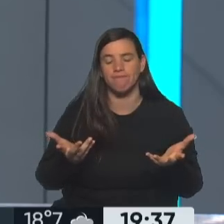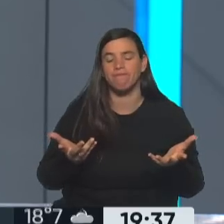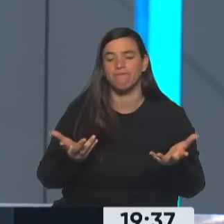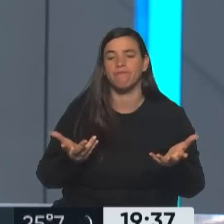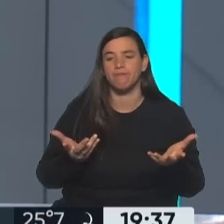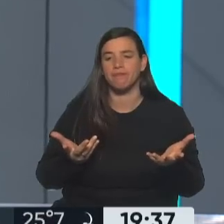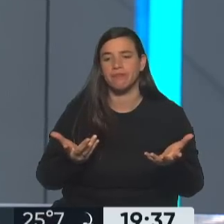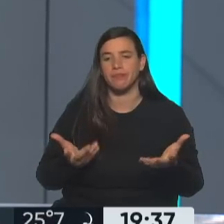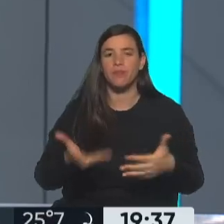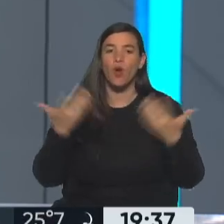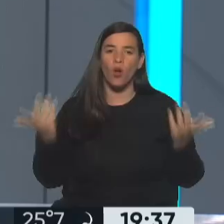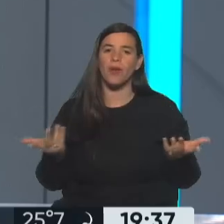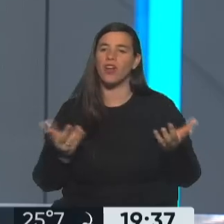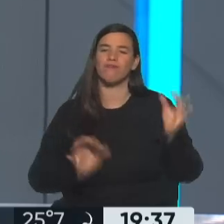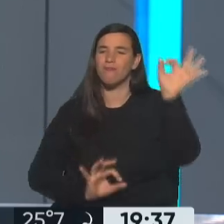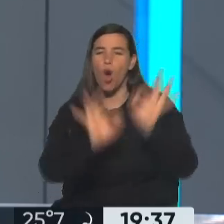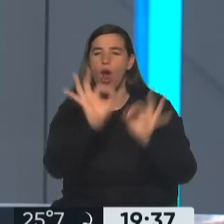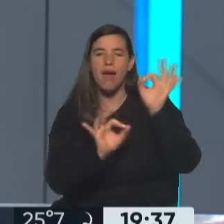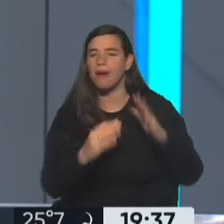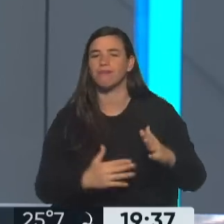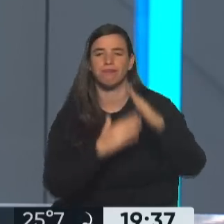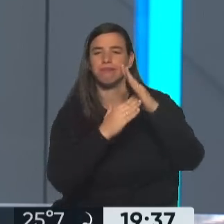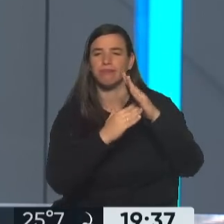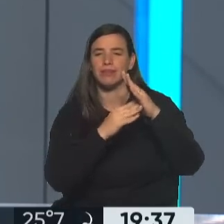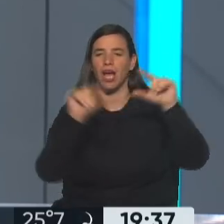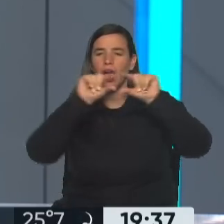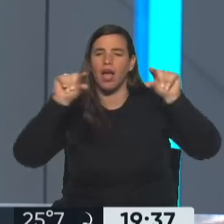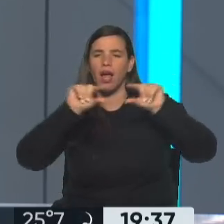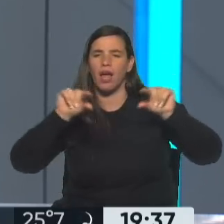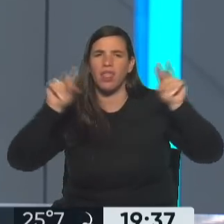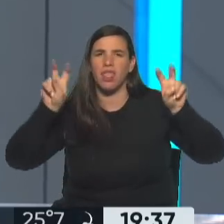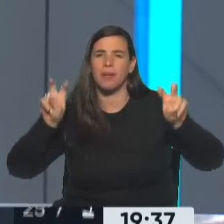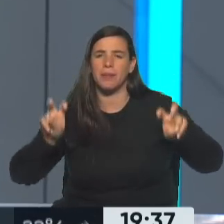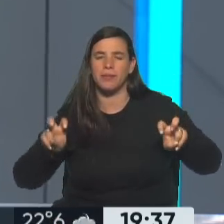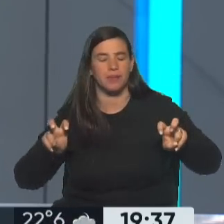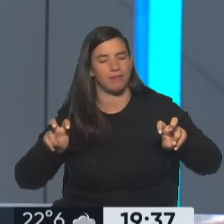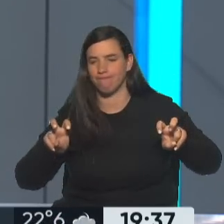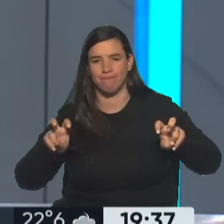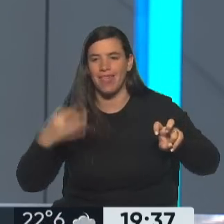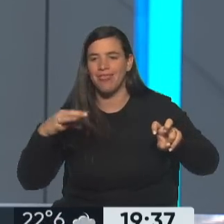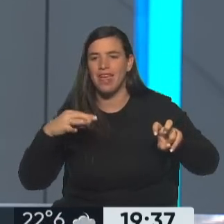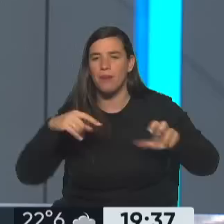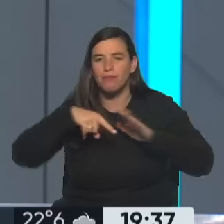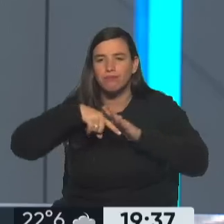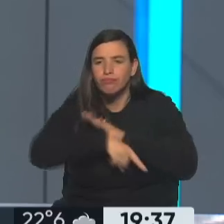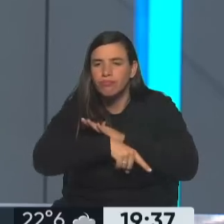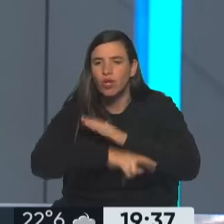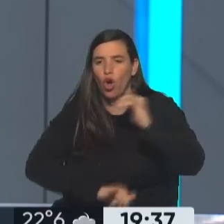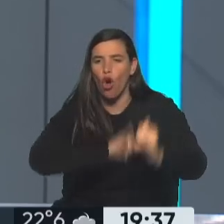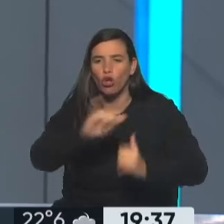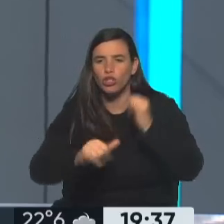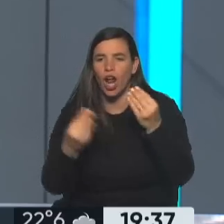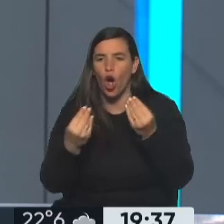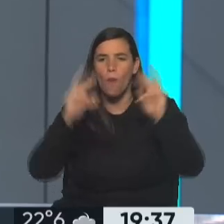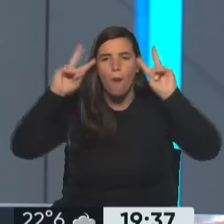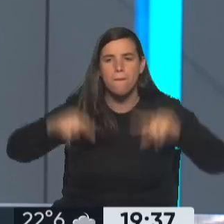solo eje, solo título, sino que cuente cómo el programa, porque el diagnóstico que dio Cristina, que es bastante claro, que lo viene dando